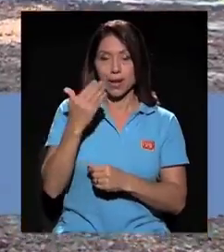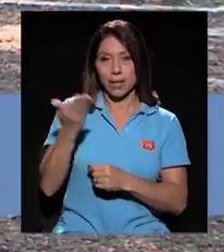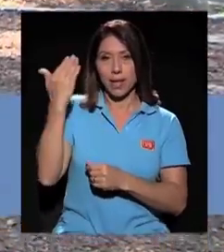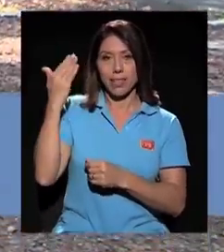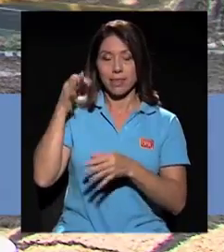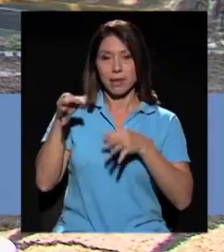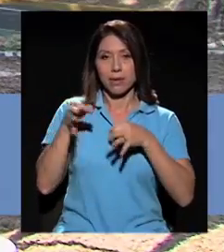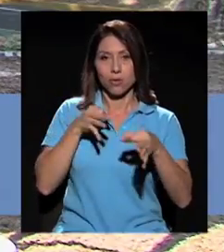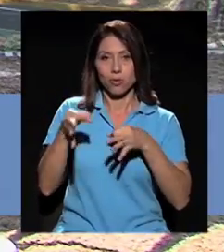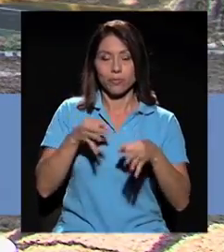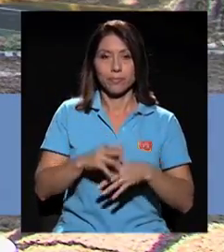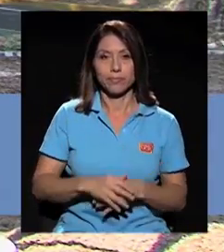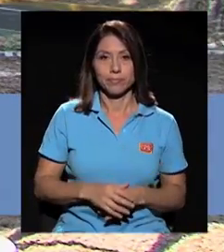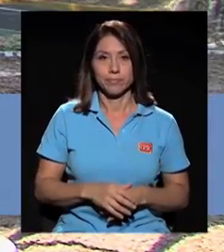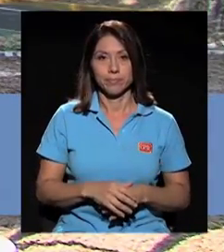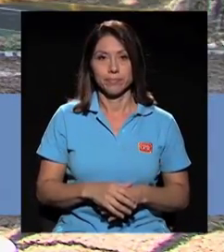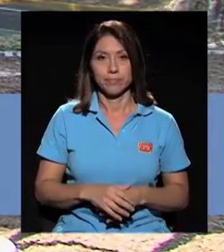anterior.